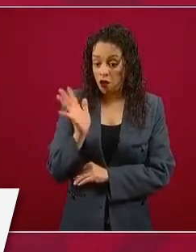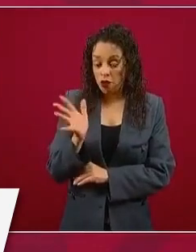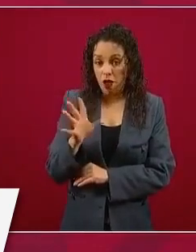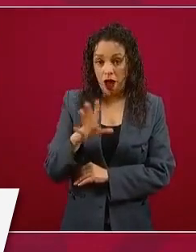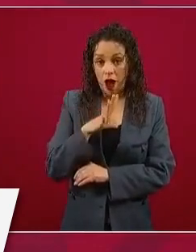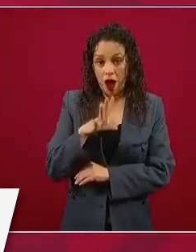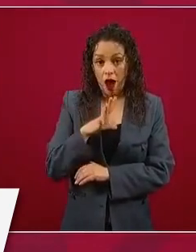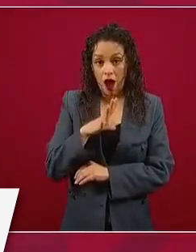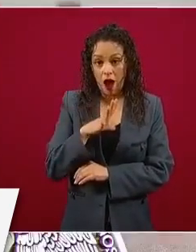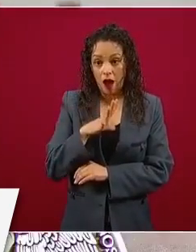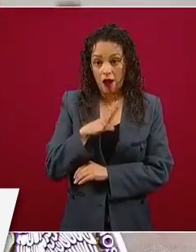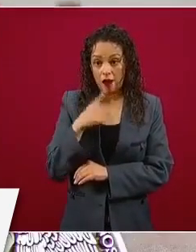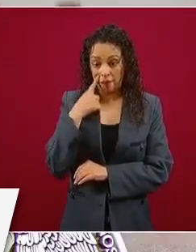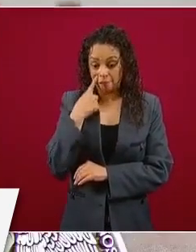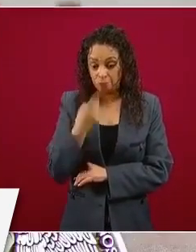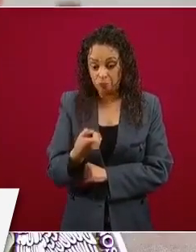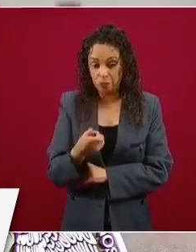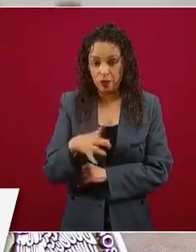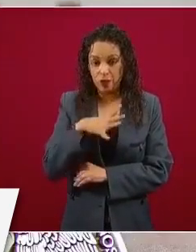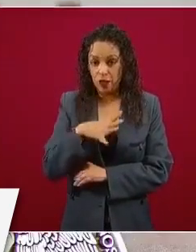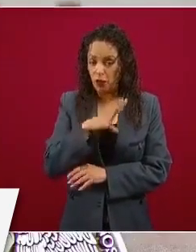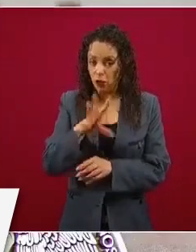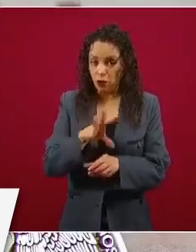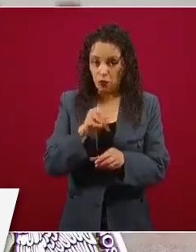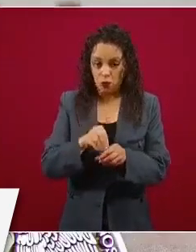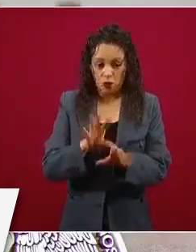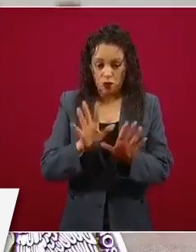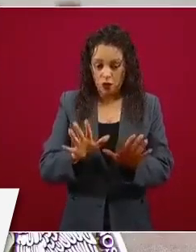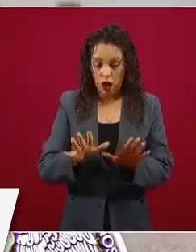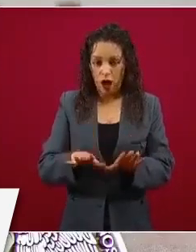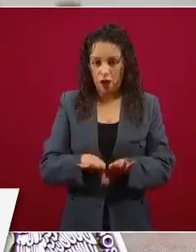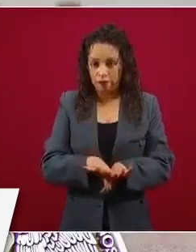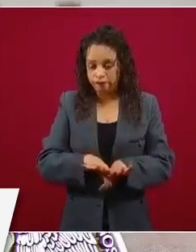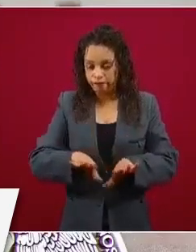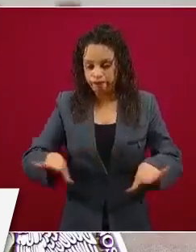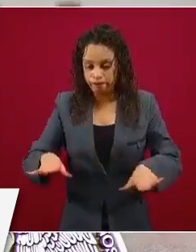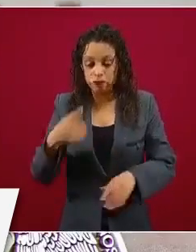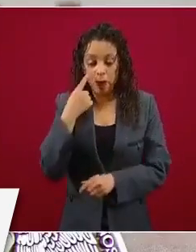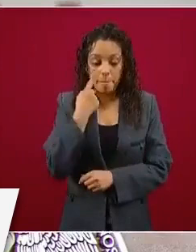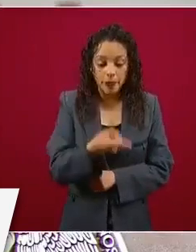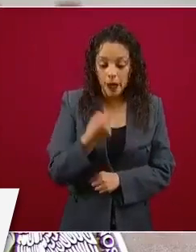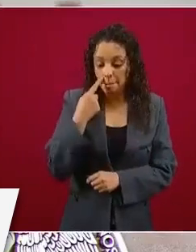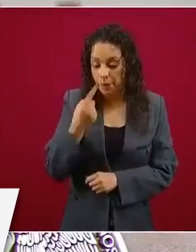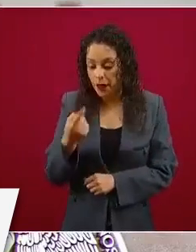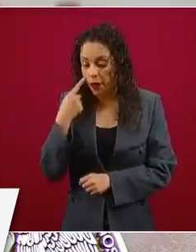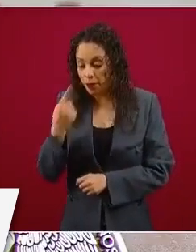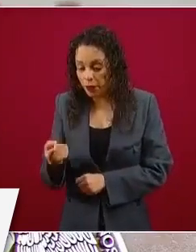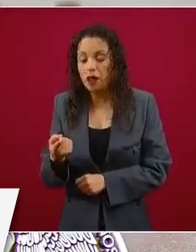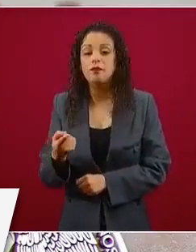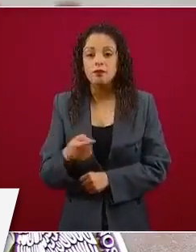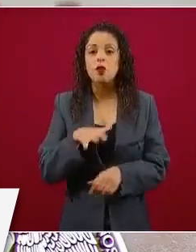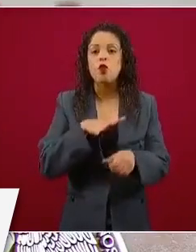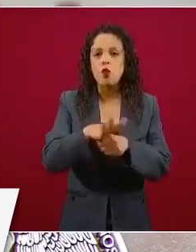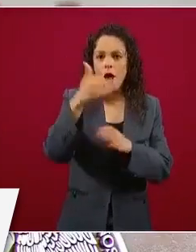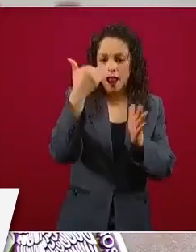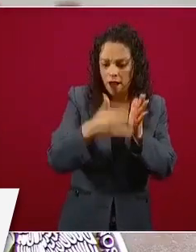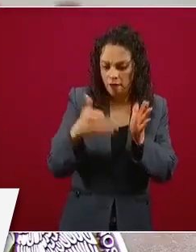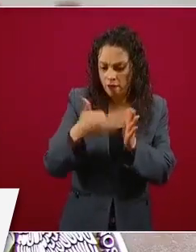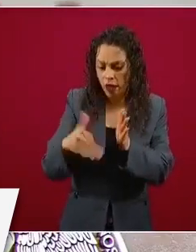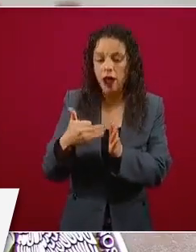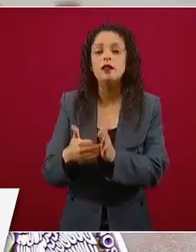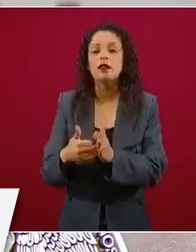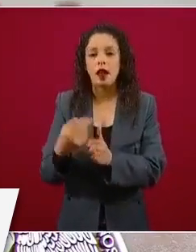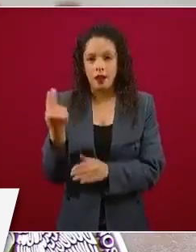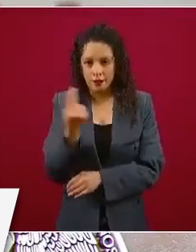es cosa de hacer el trabajo que falta para